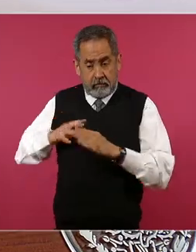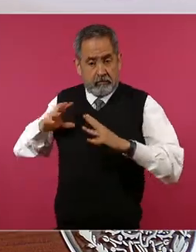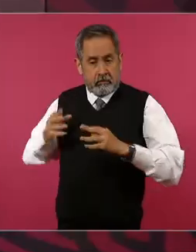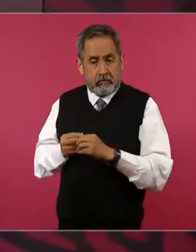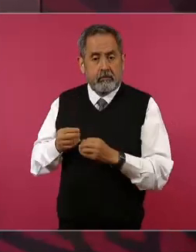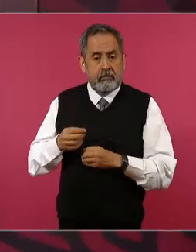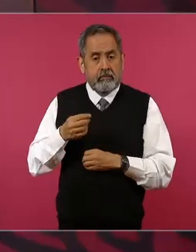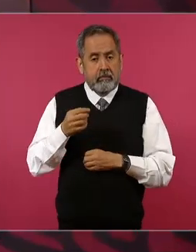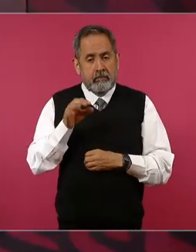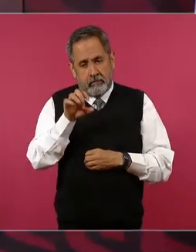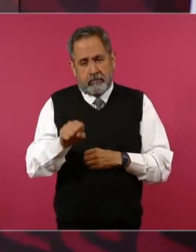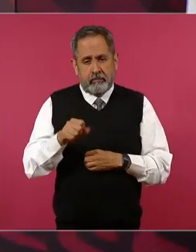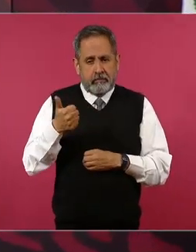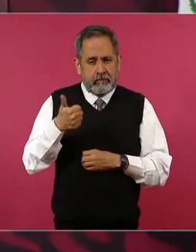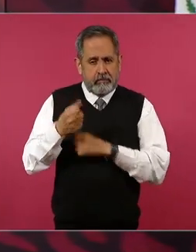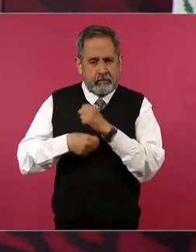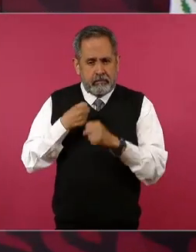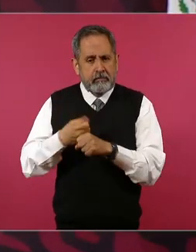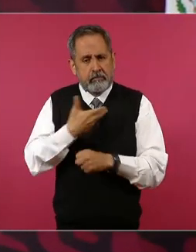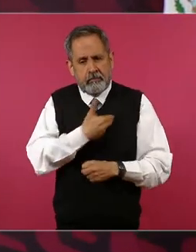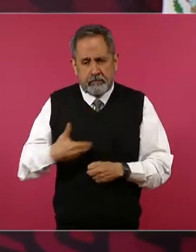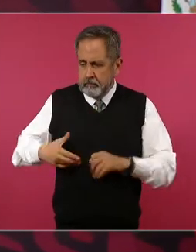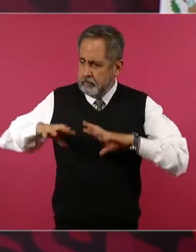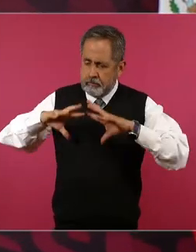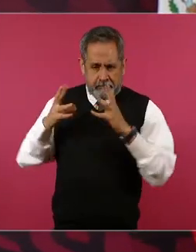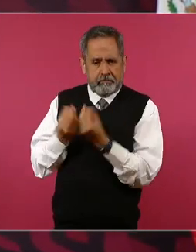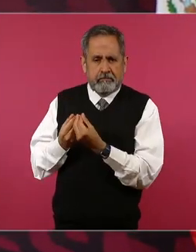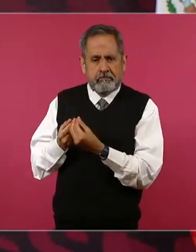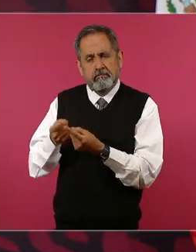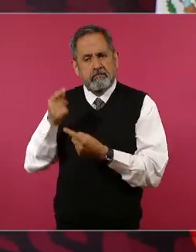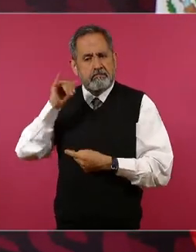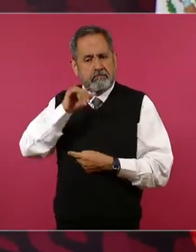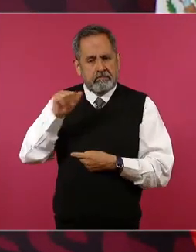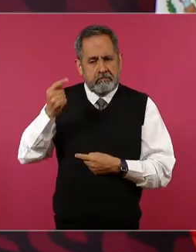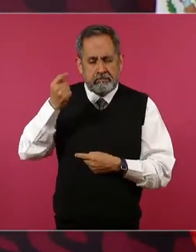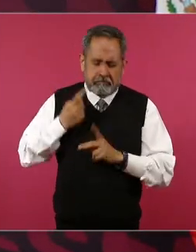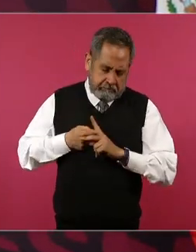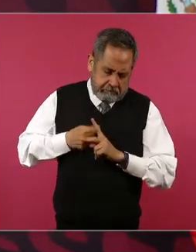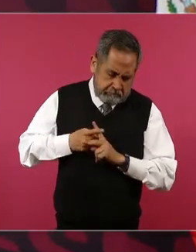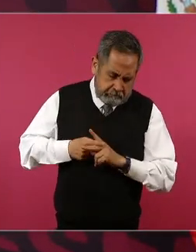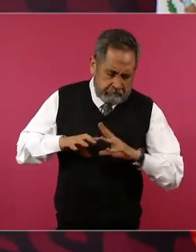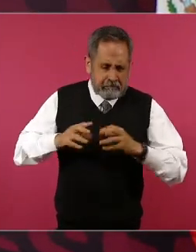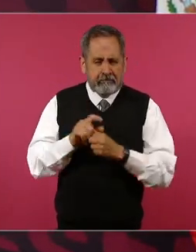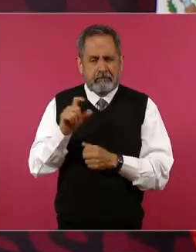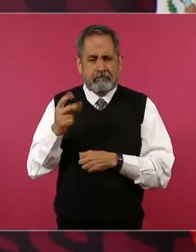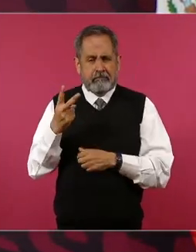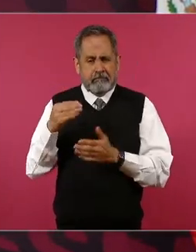casi seis como presidente entonces dan 22